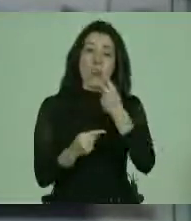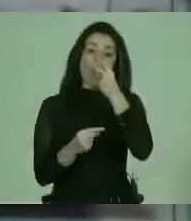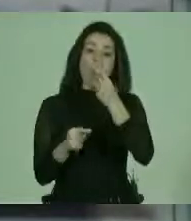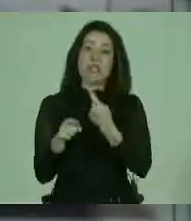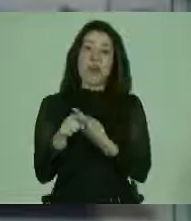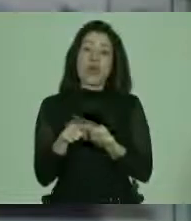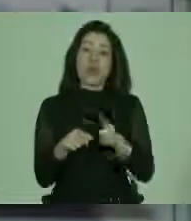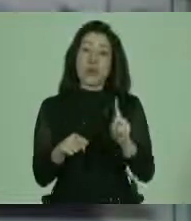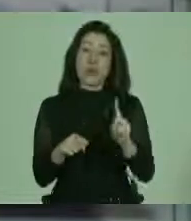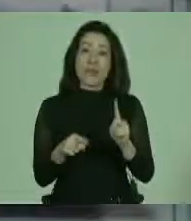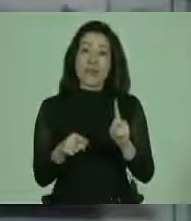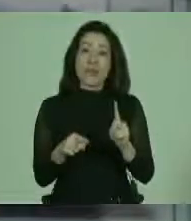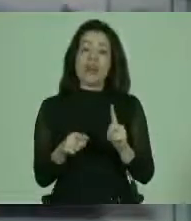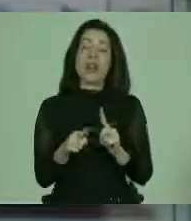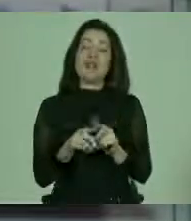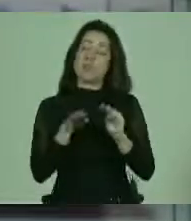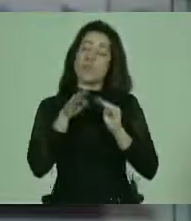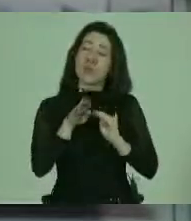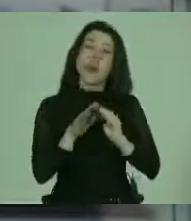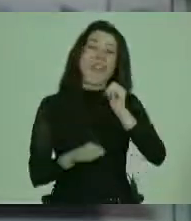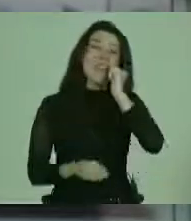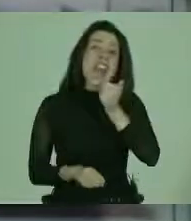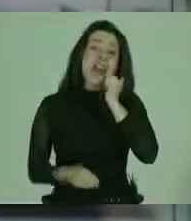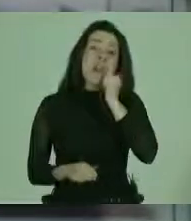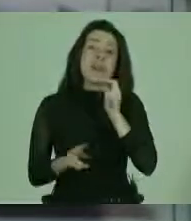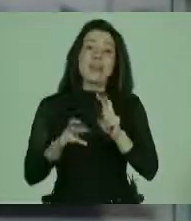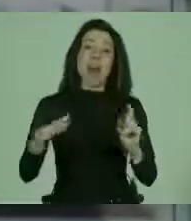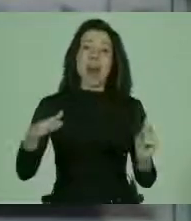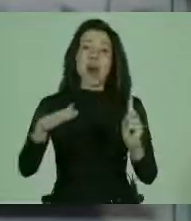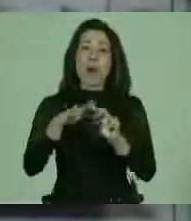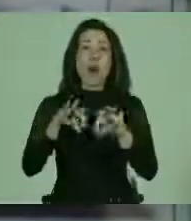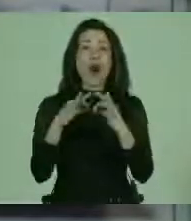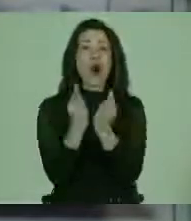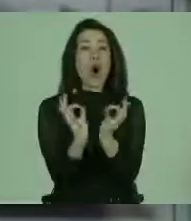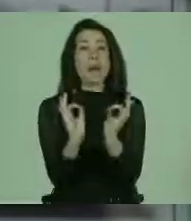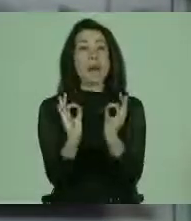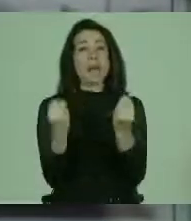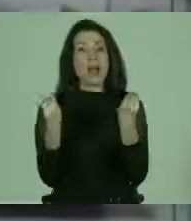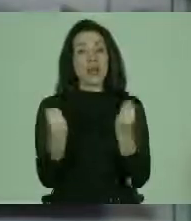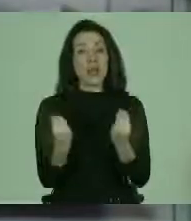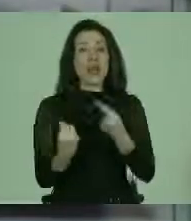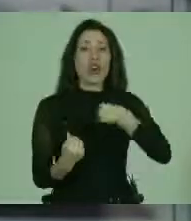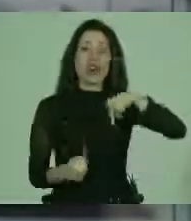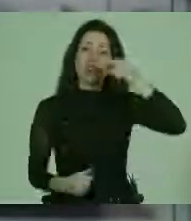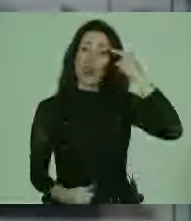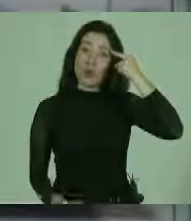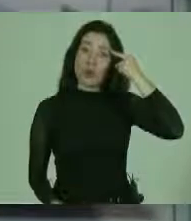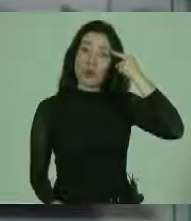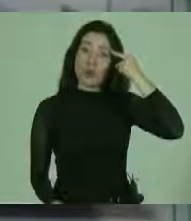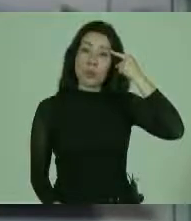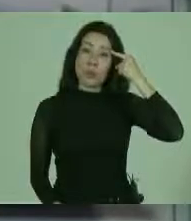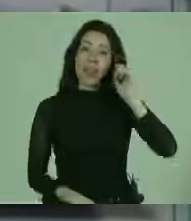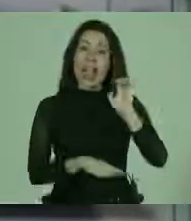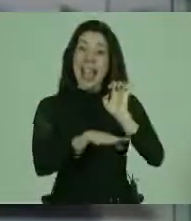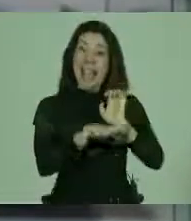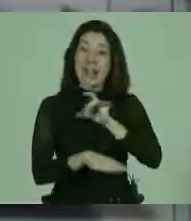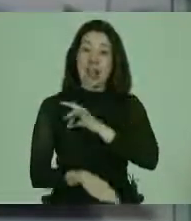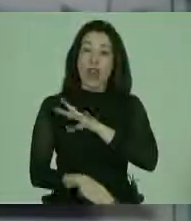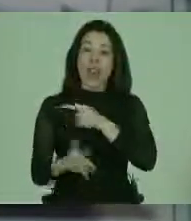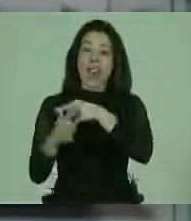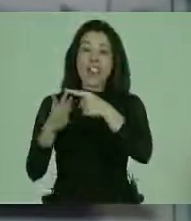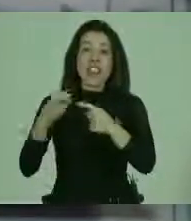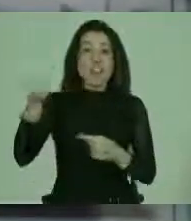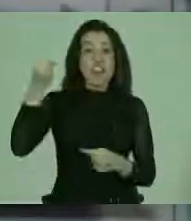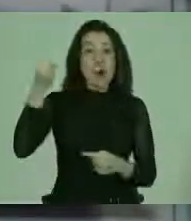distinta y a jugárnosla día a día por la inclusión plena y efectiva. Creemos que el Estado de Chile, sus